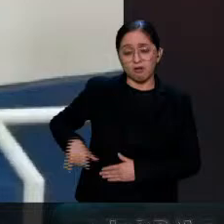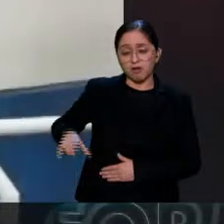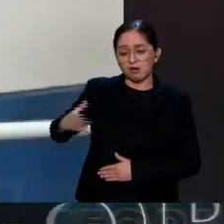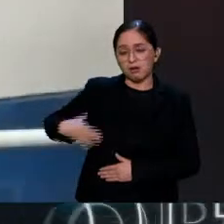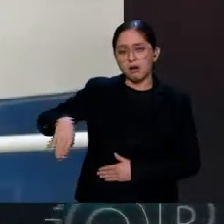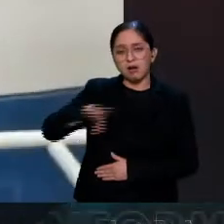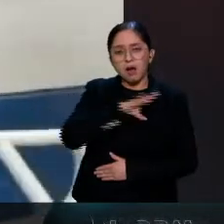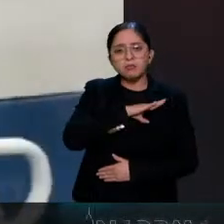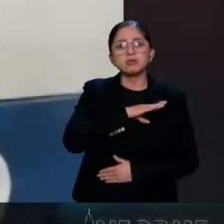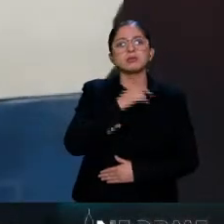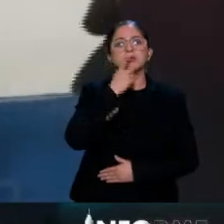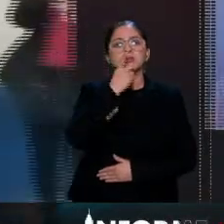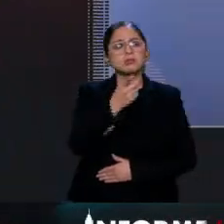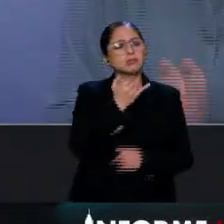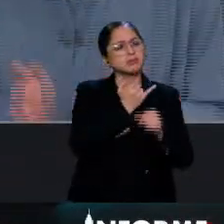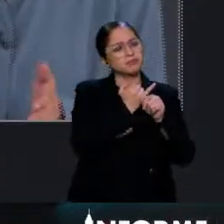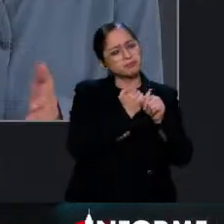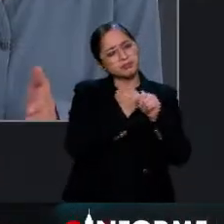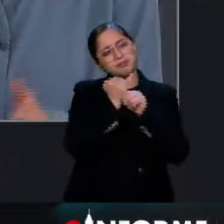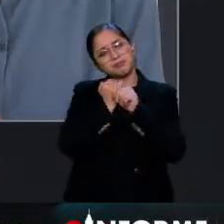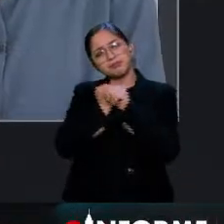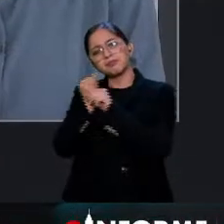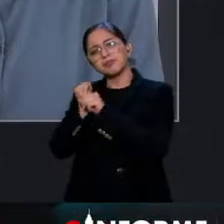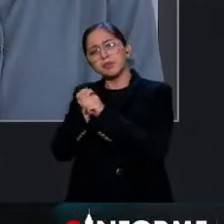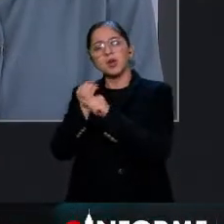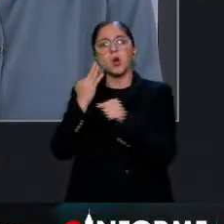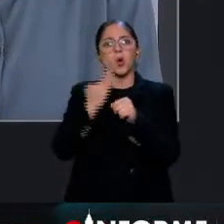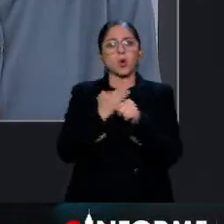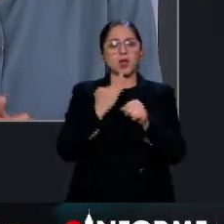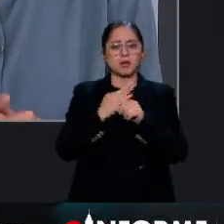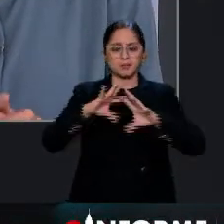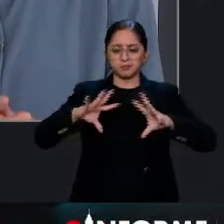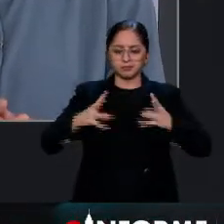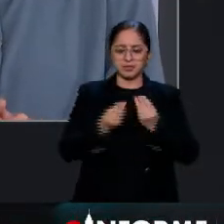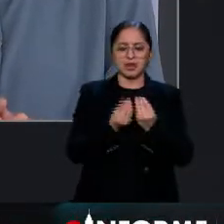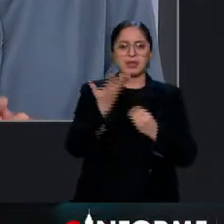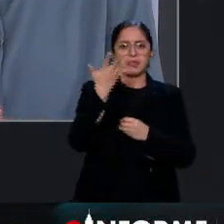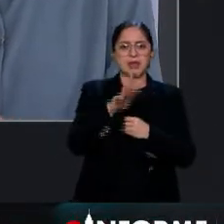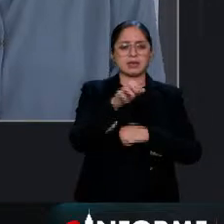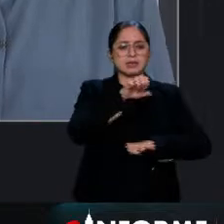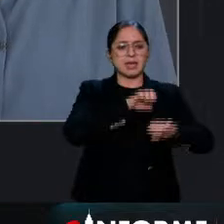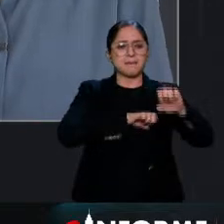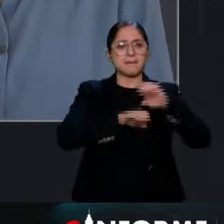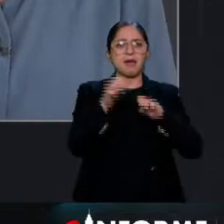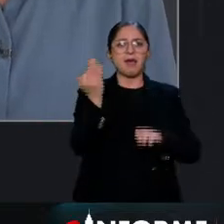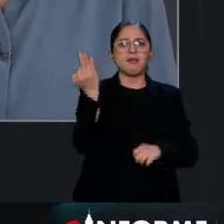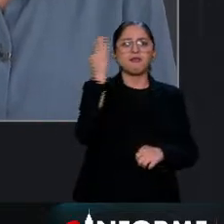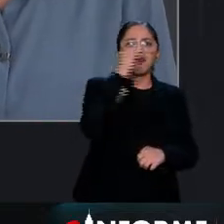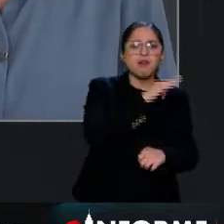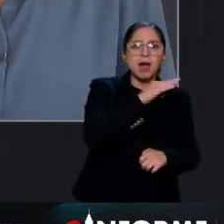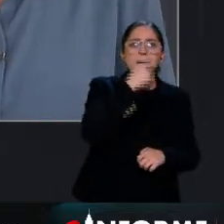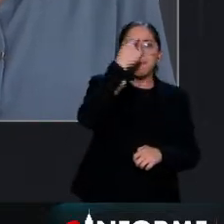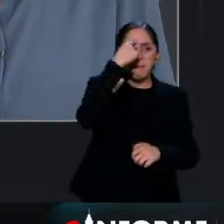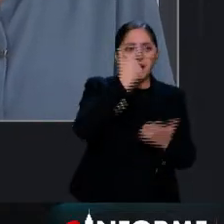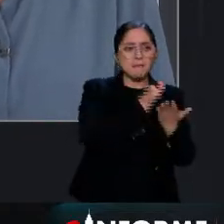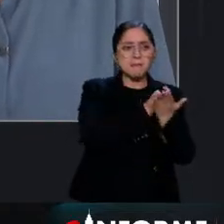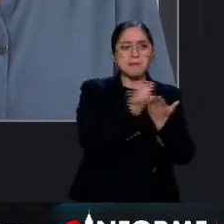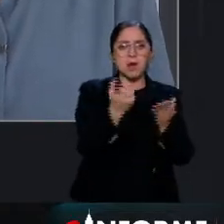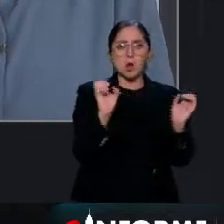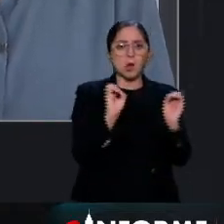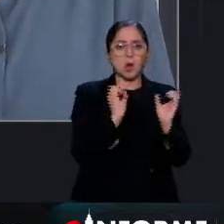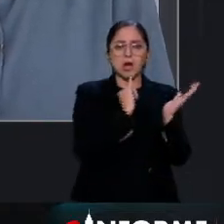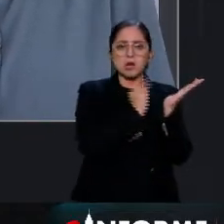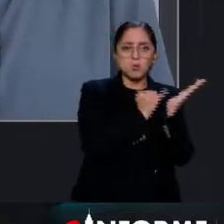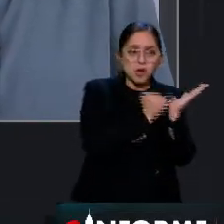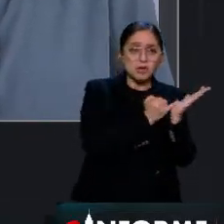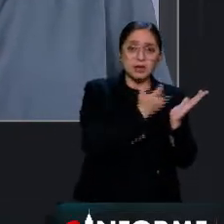encontrado que en este se involucran por lo menos 10 empresas fantasma que se utilizaron para el lavado de dinero y desvío de recursos